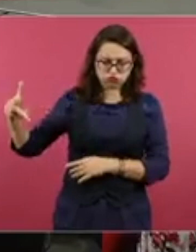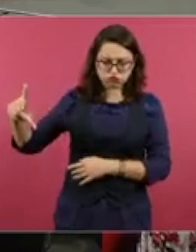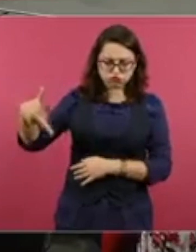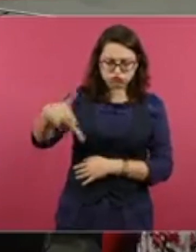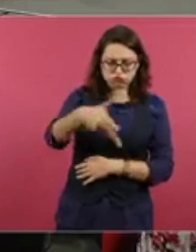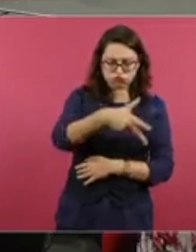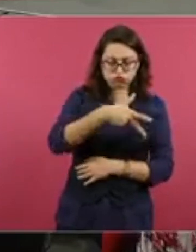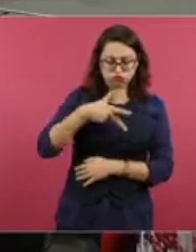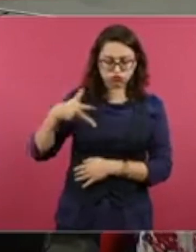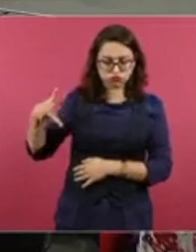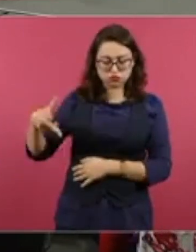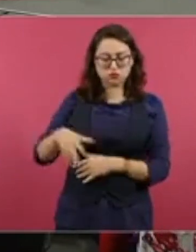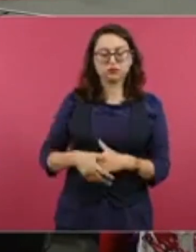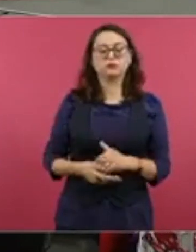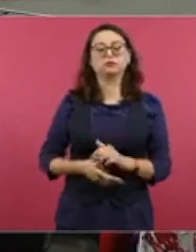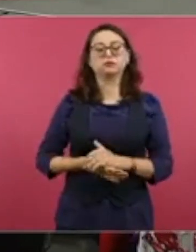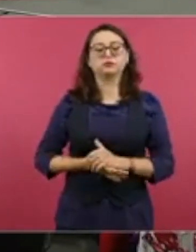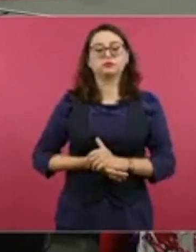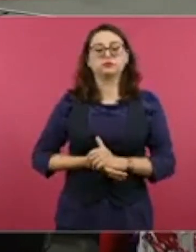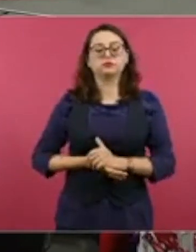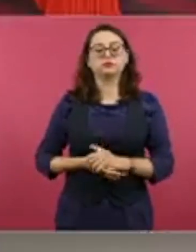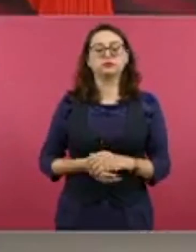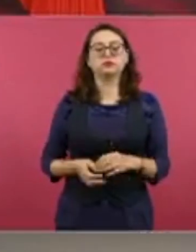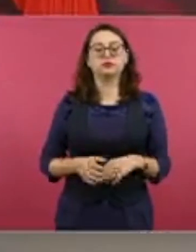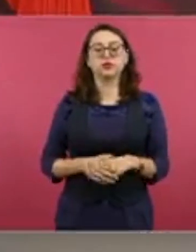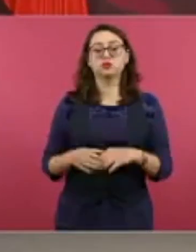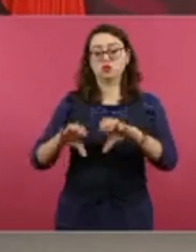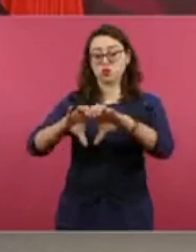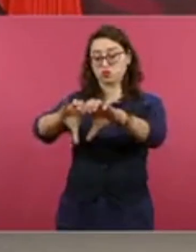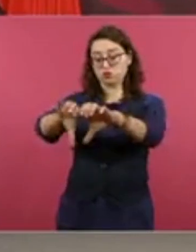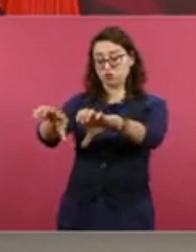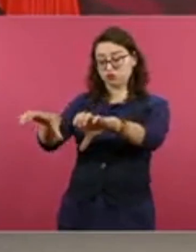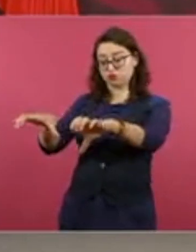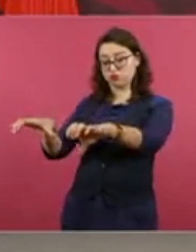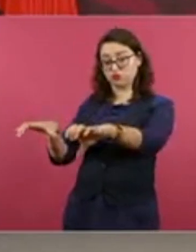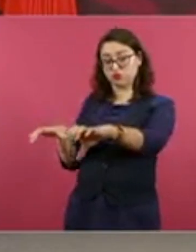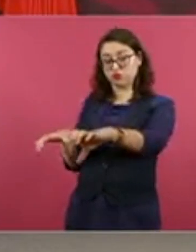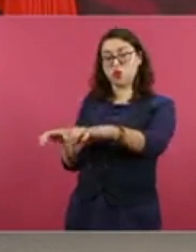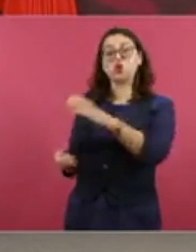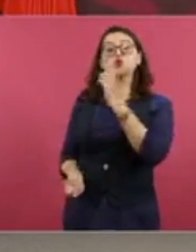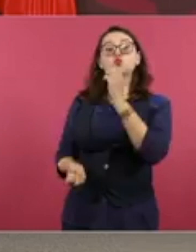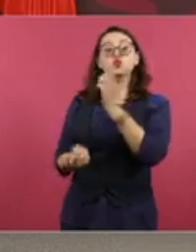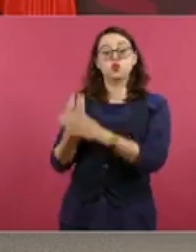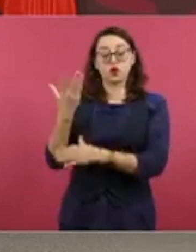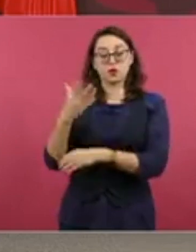ver, aquí hicimos esto así, pero acá.